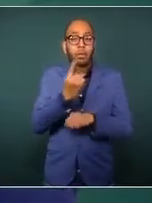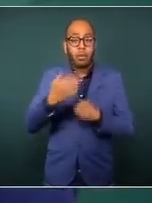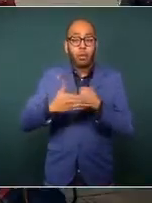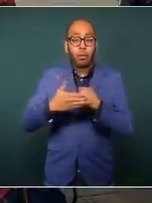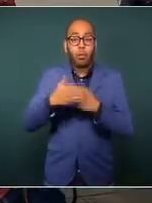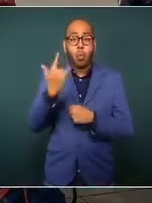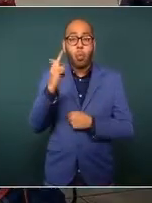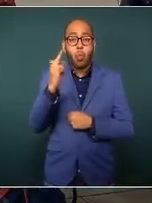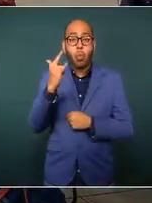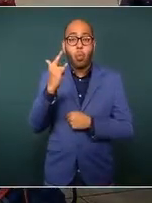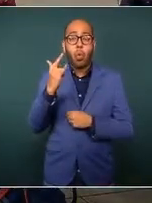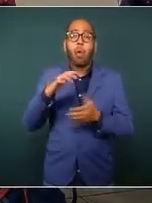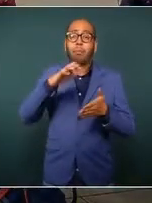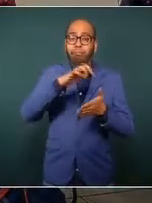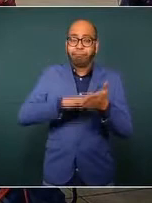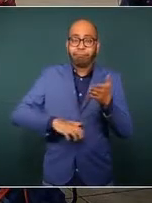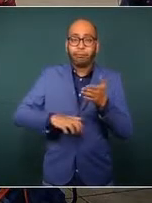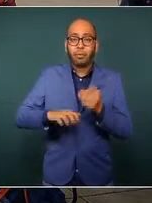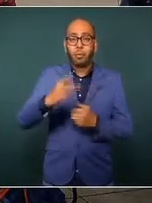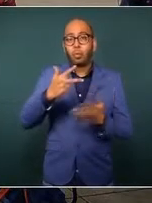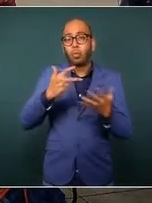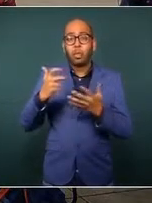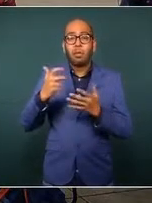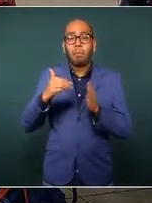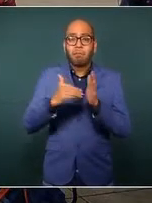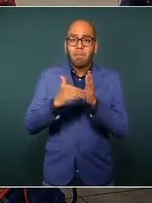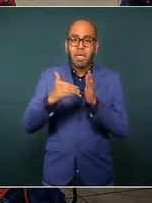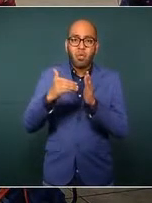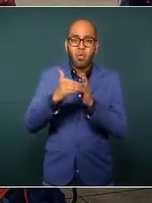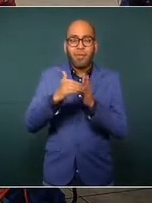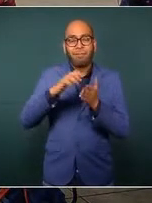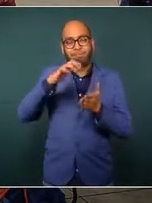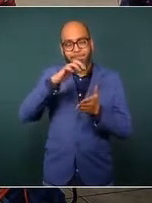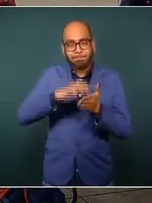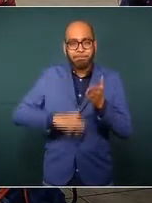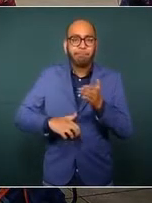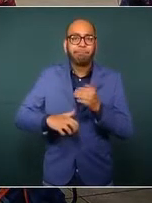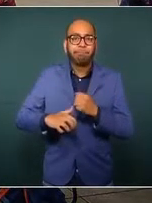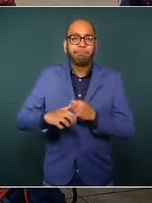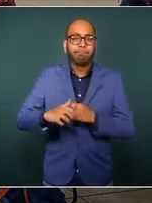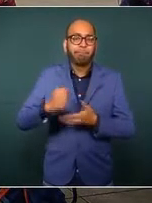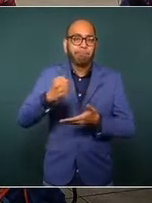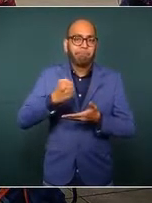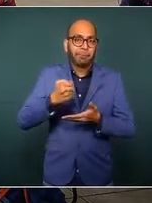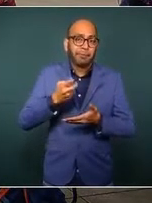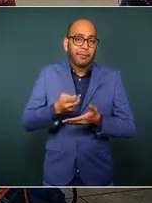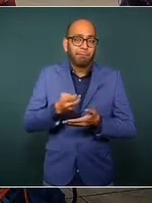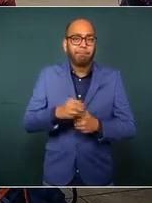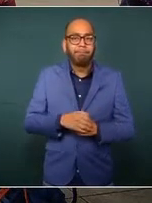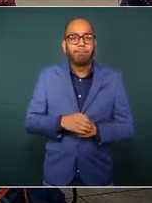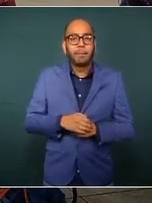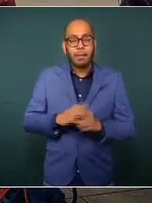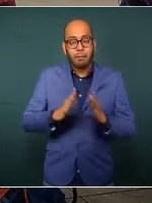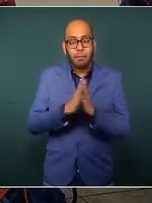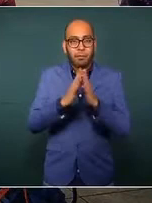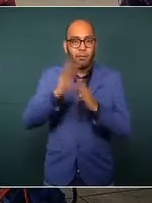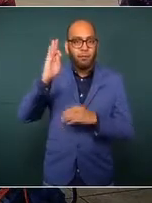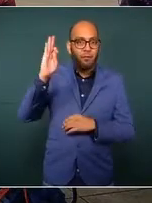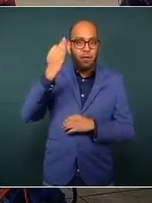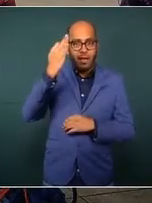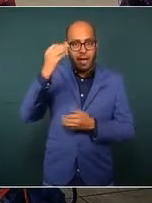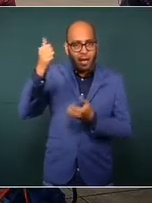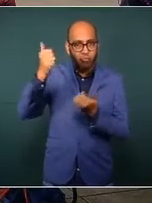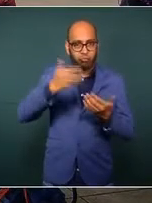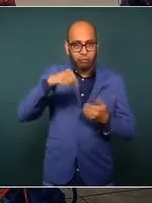815 millones de pesos en las participaciones federales hacia